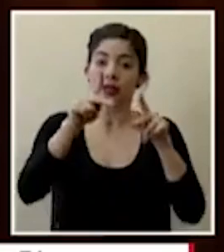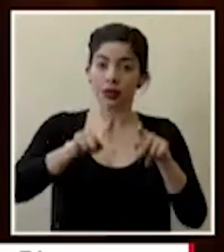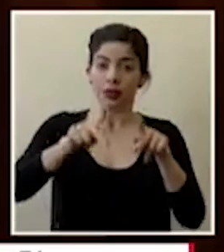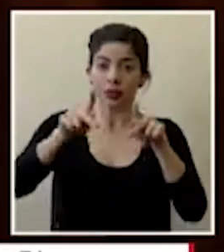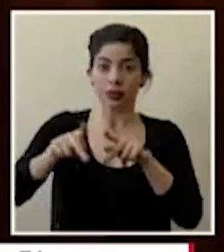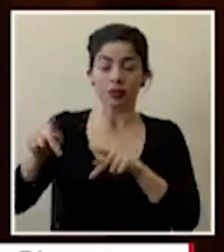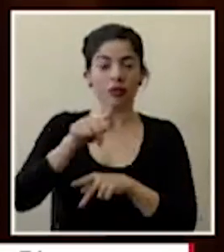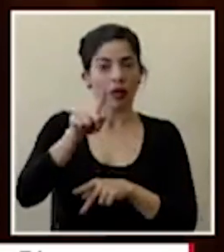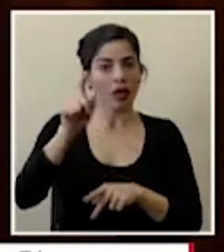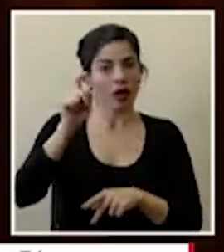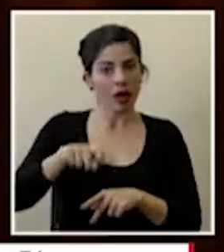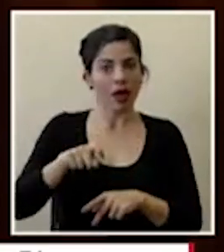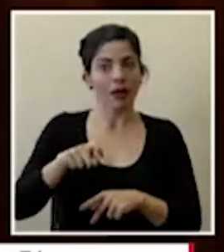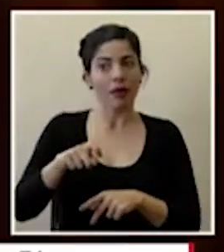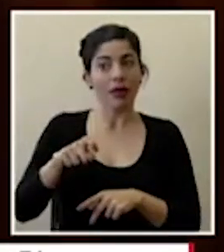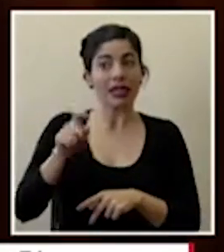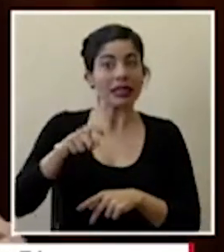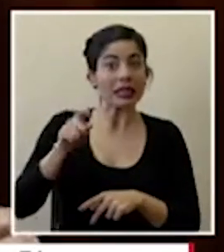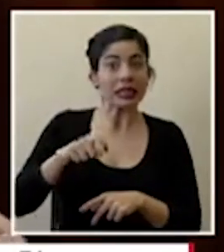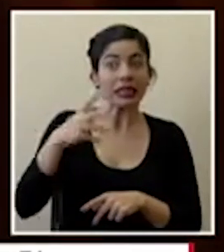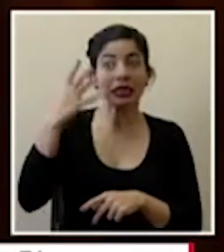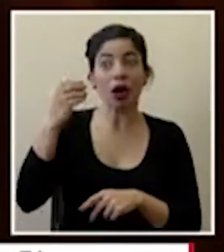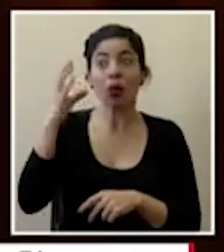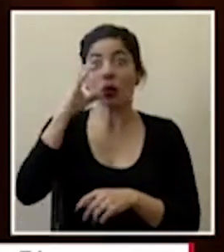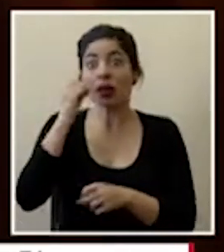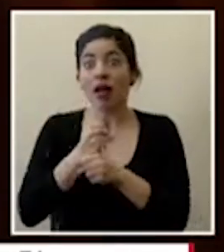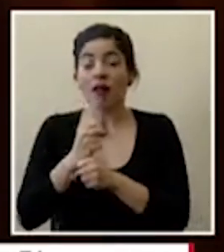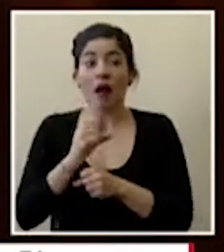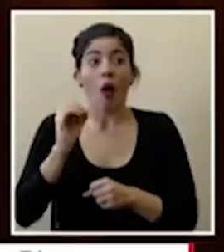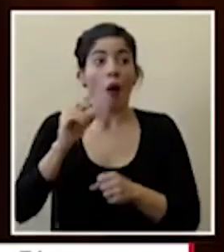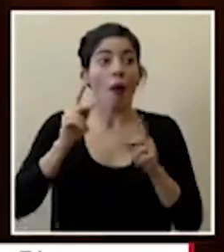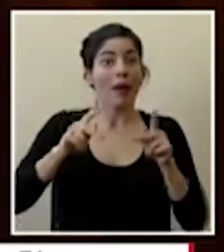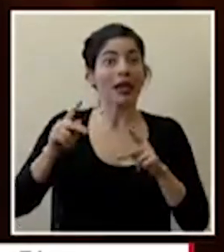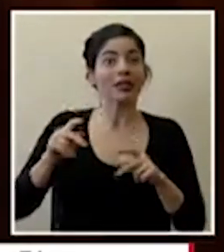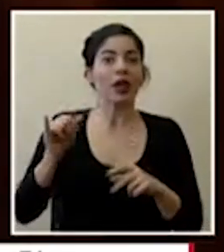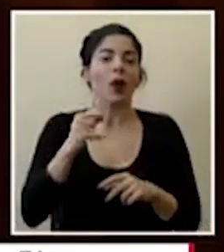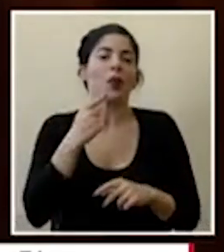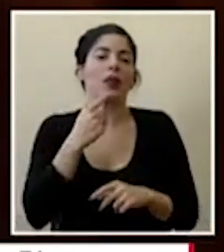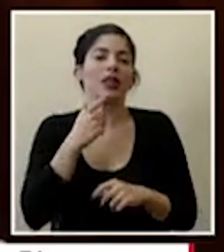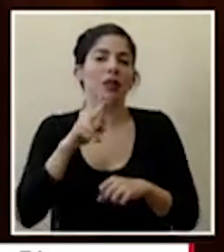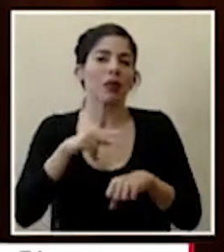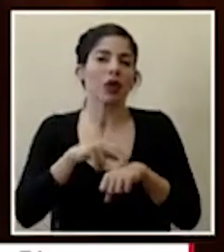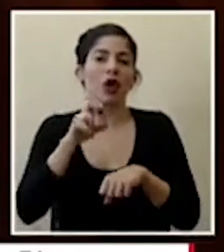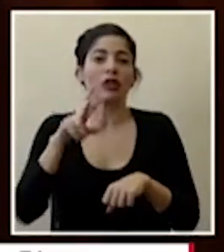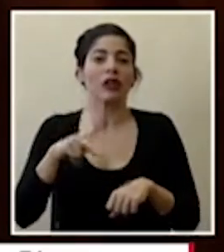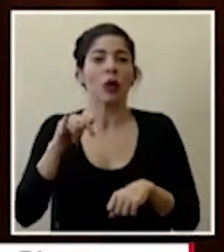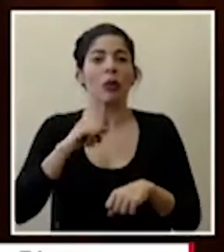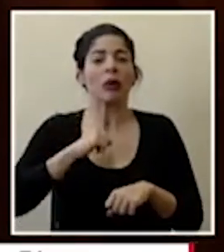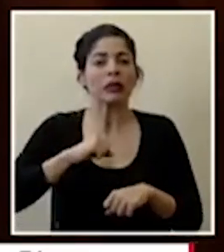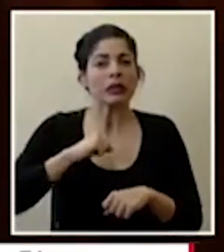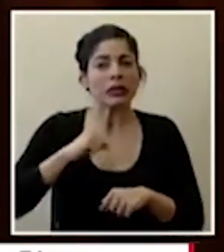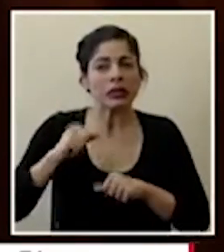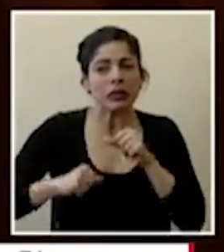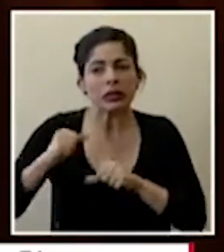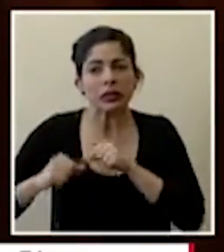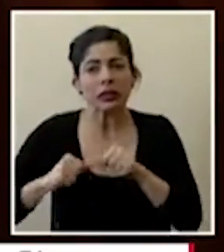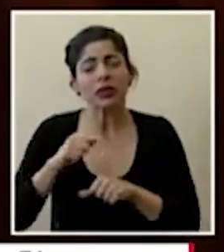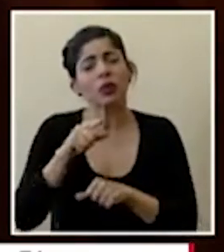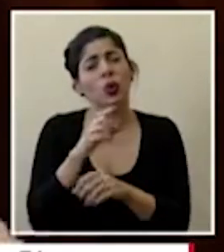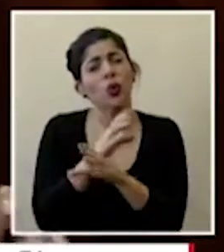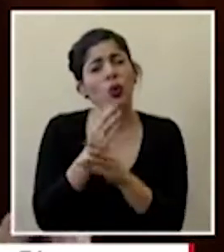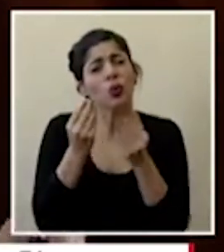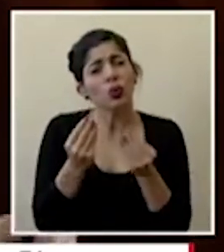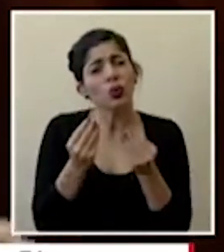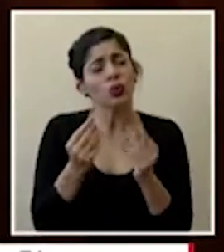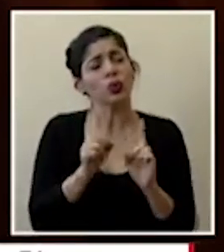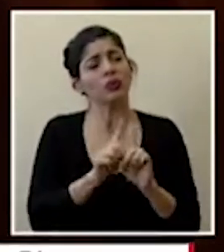que tiene que salir a buscar trabajo que no tienen otra que tienen que ir a como decimos normalmente en costa rica a pulsearla que se cuiden mucho que